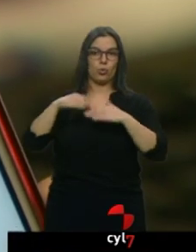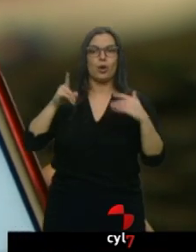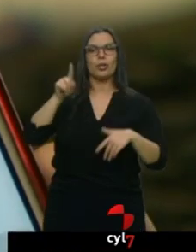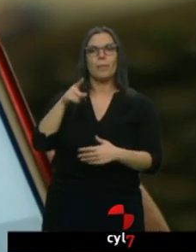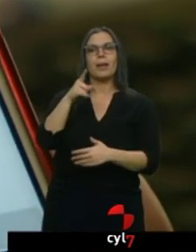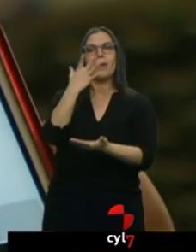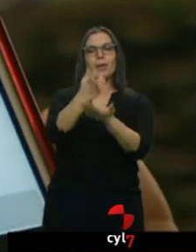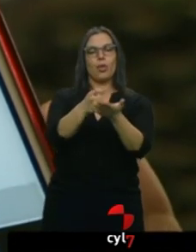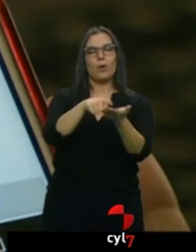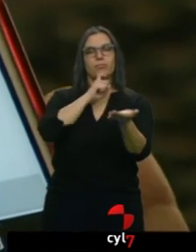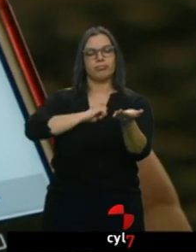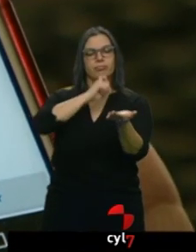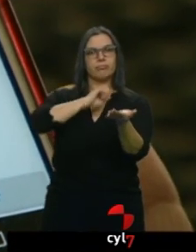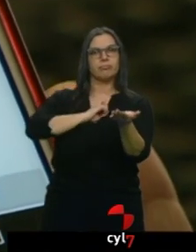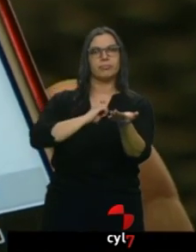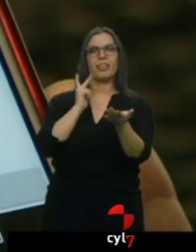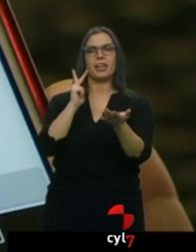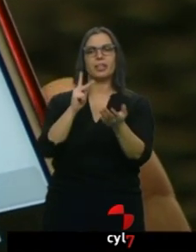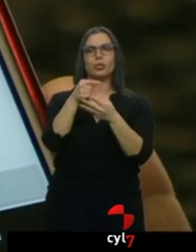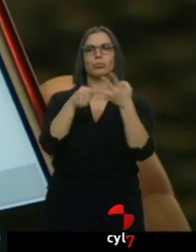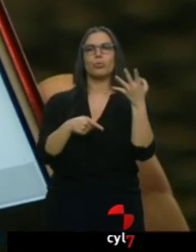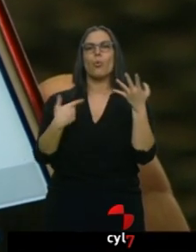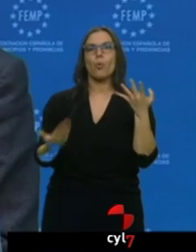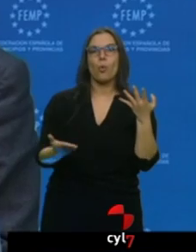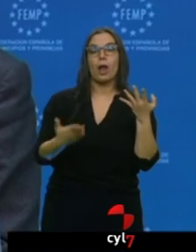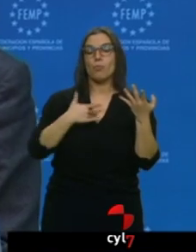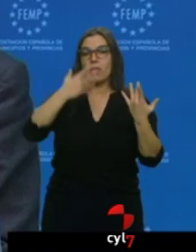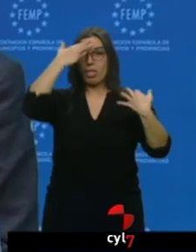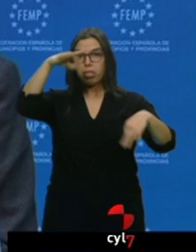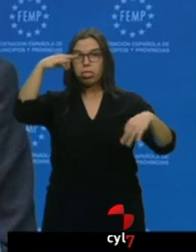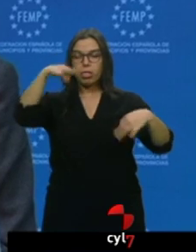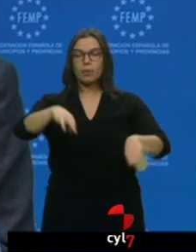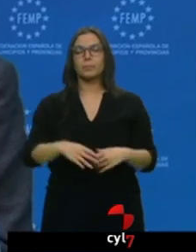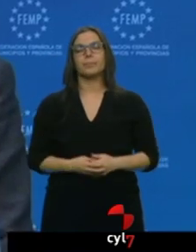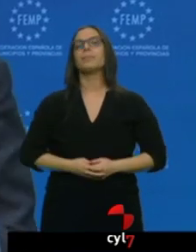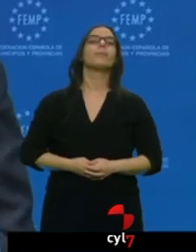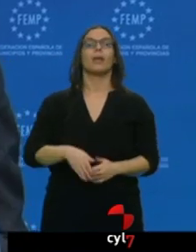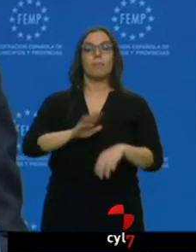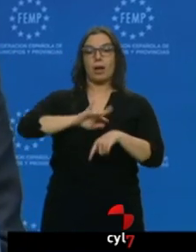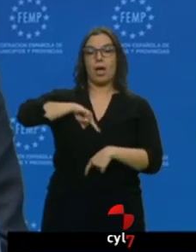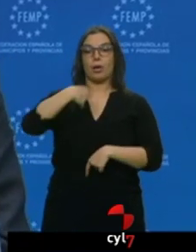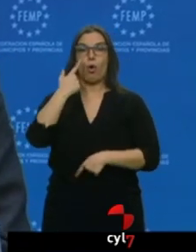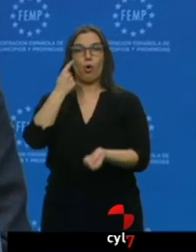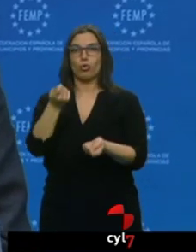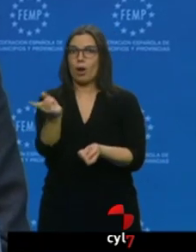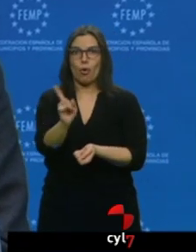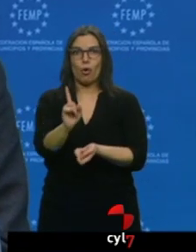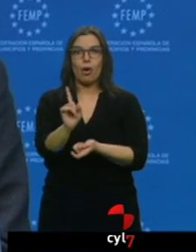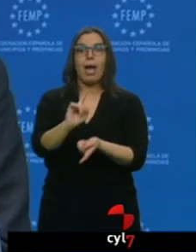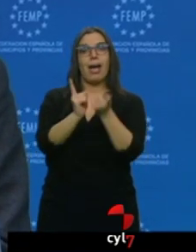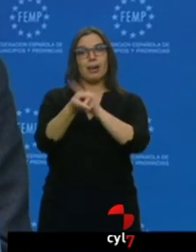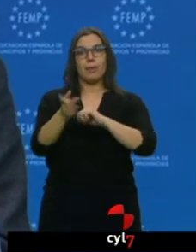aquellas prestaciones que le corresponden y de las que quizá no tenía conocimiento. Para controlar a la gente no, para que la gente los controle a nosotros